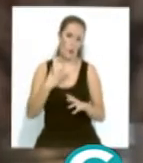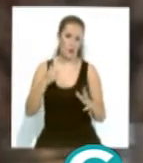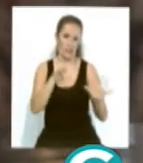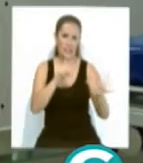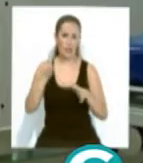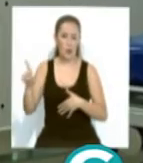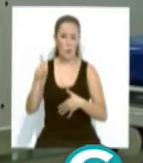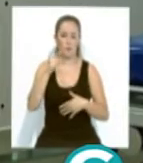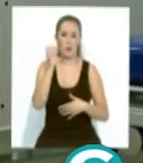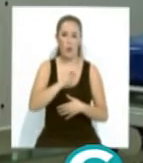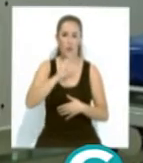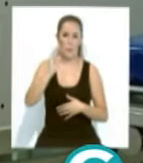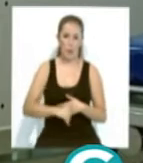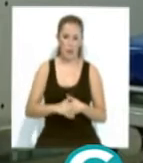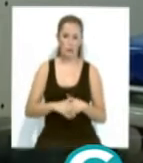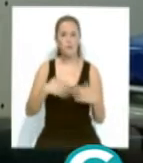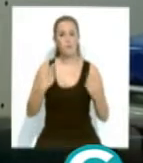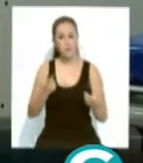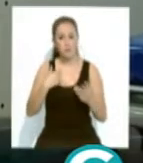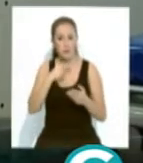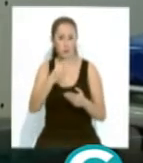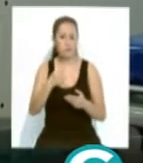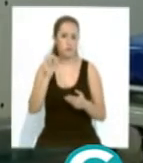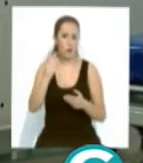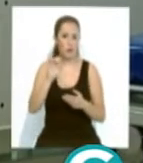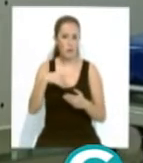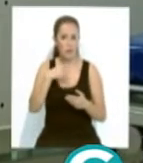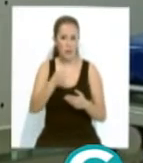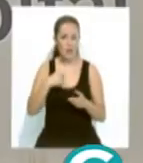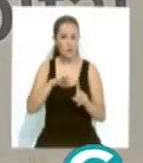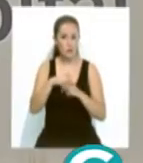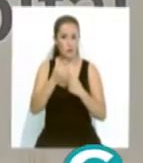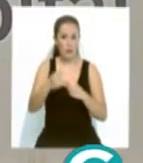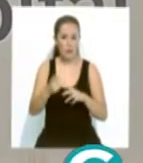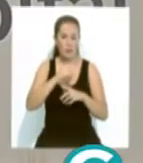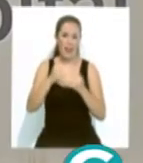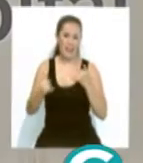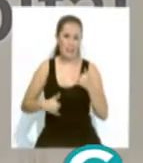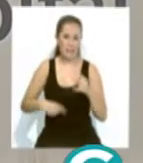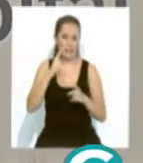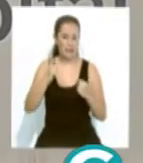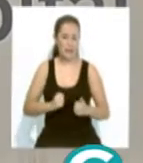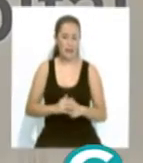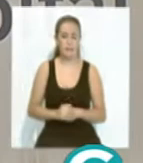% según el doctor Cisneros, portavoz de salud en esta situación de crisis sanitaria.